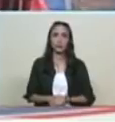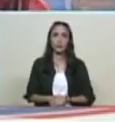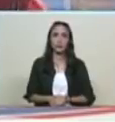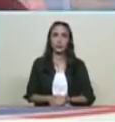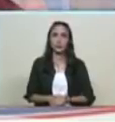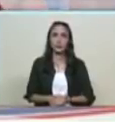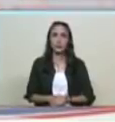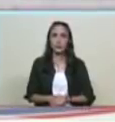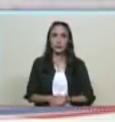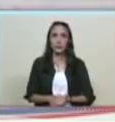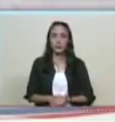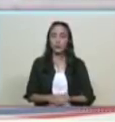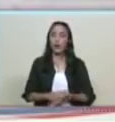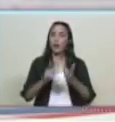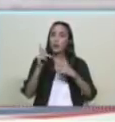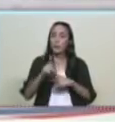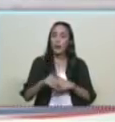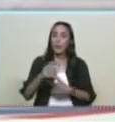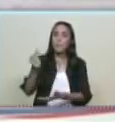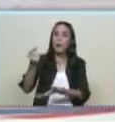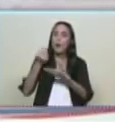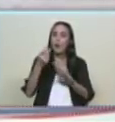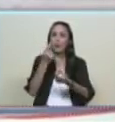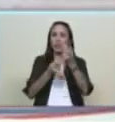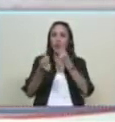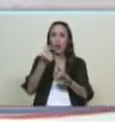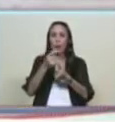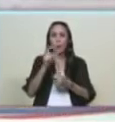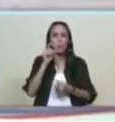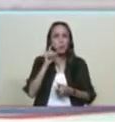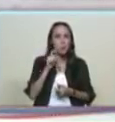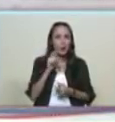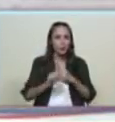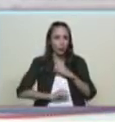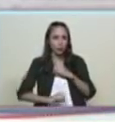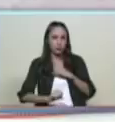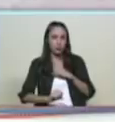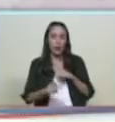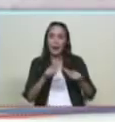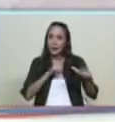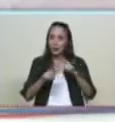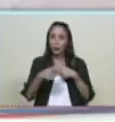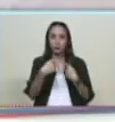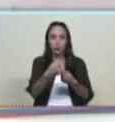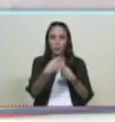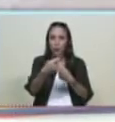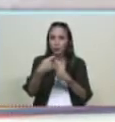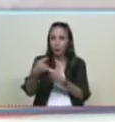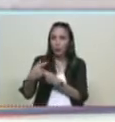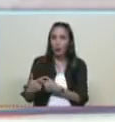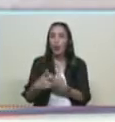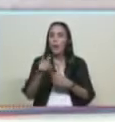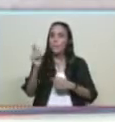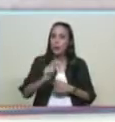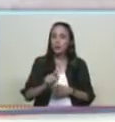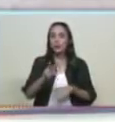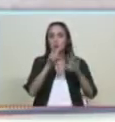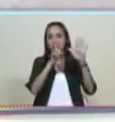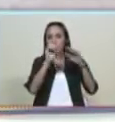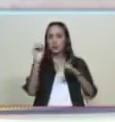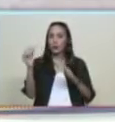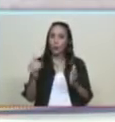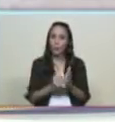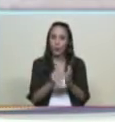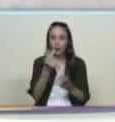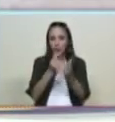el bono de parto humanizado ya se ha hecho efectivo va a ser mensual 700 mil